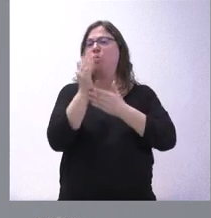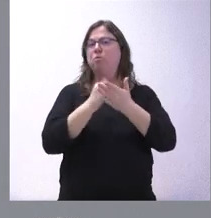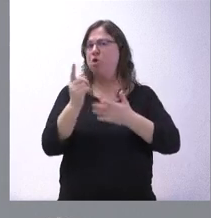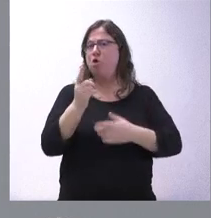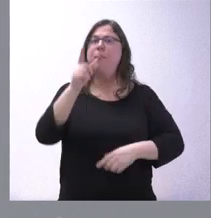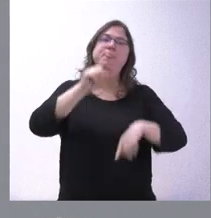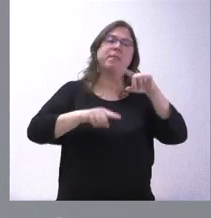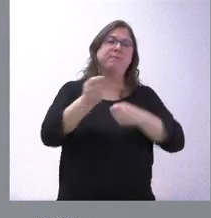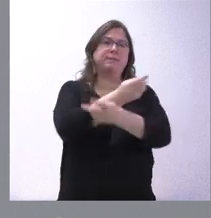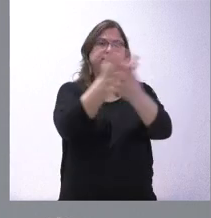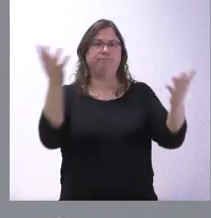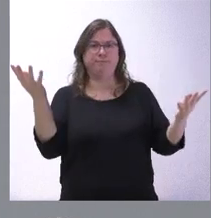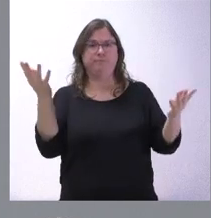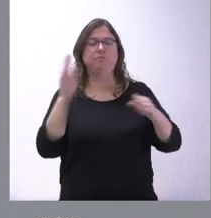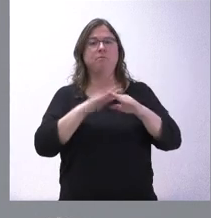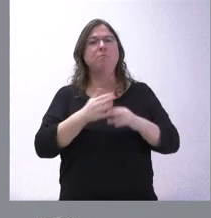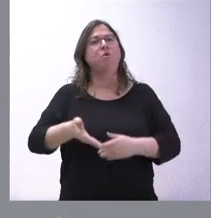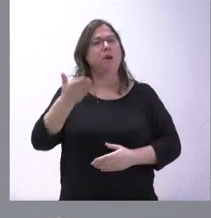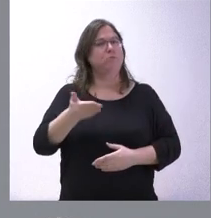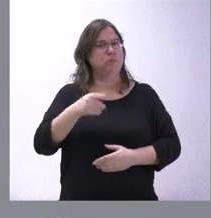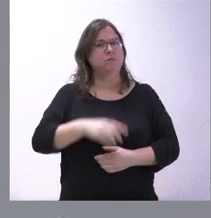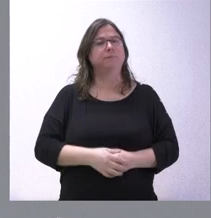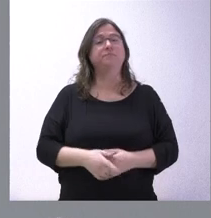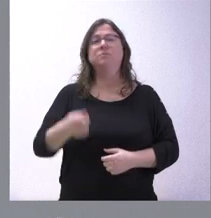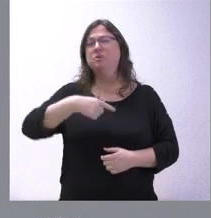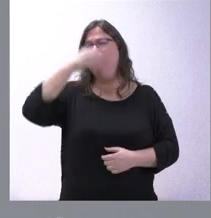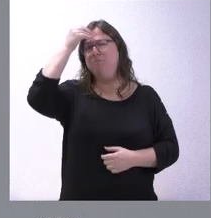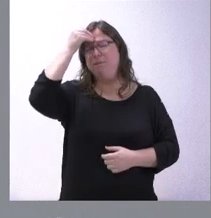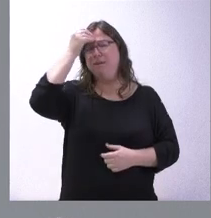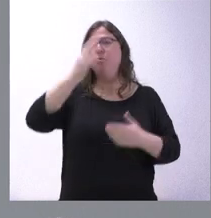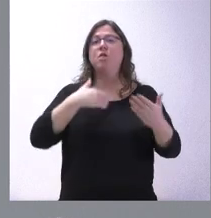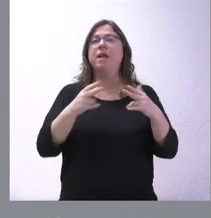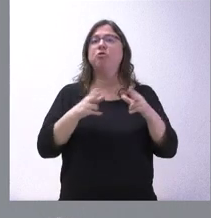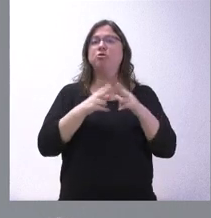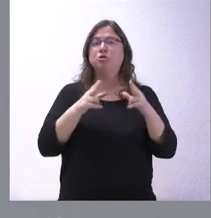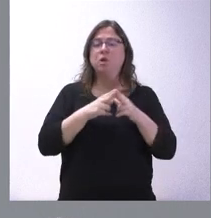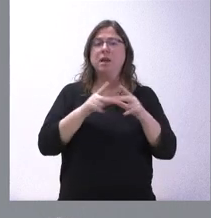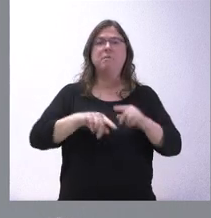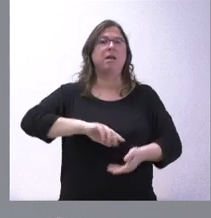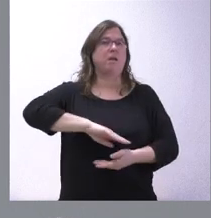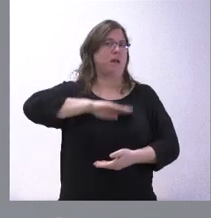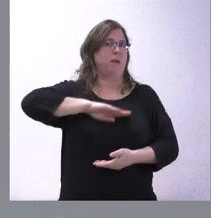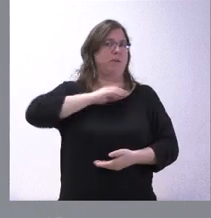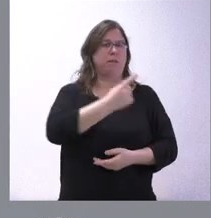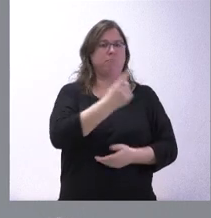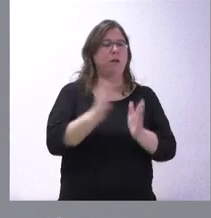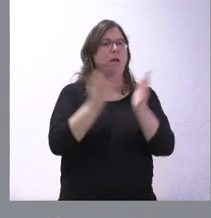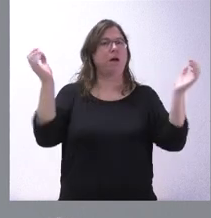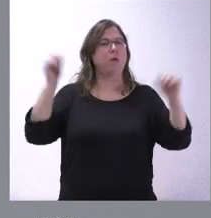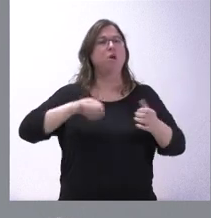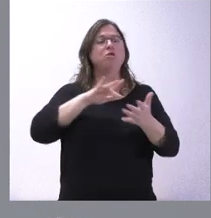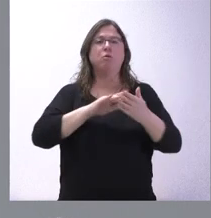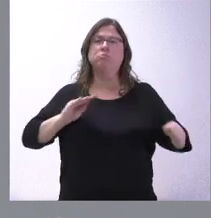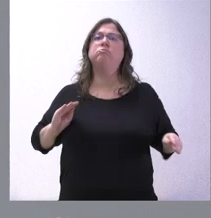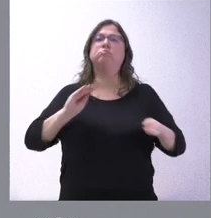depender del resto de actores que son muy relevantes en ese sentido. Nosotros creemos firmemente en el diálogo social, en la capacidad de las partes para llegar a acuerdos. Hay una aportación